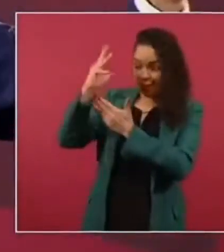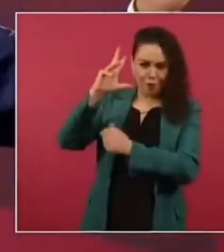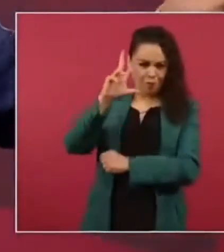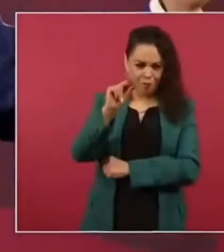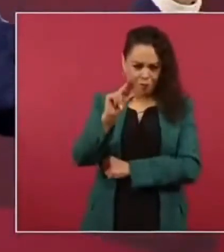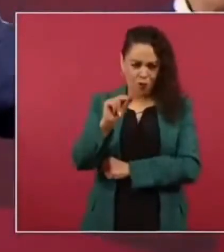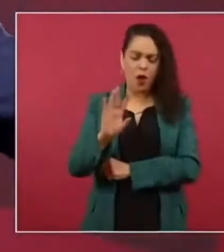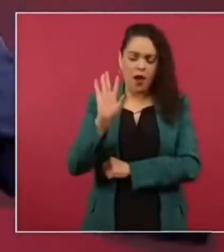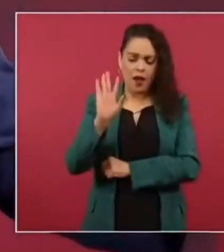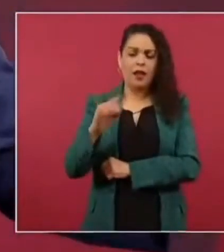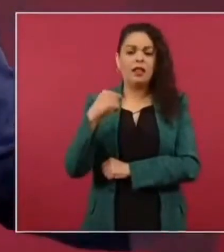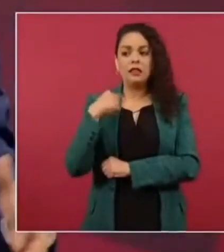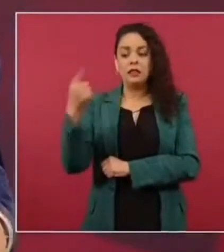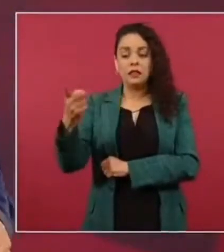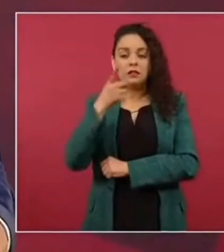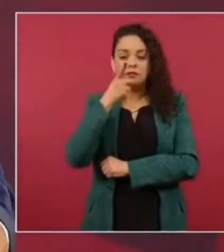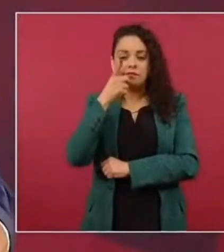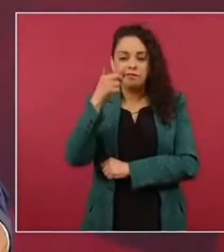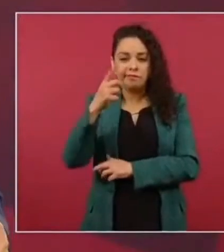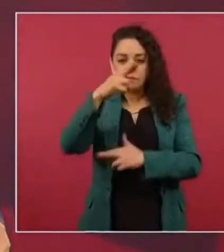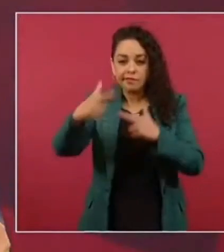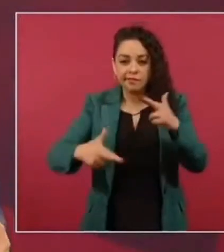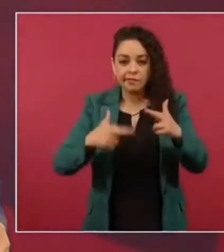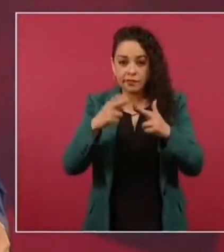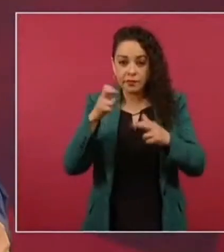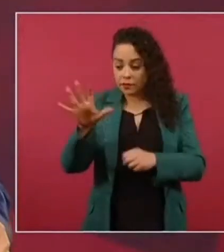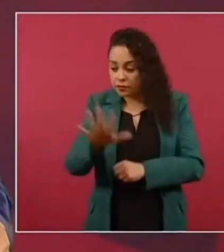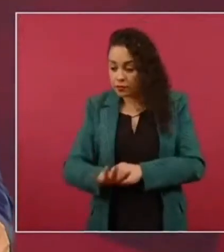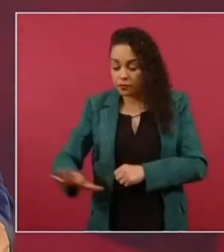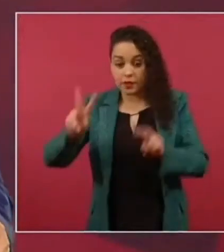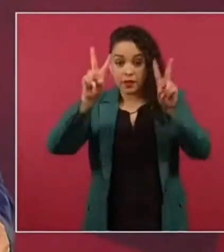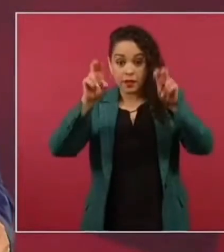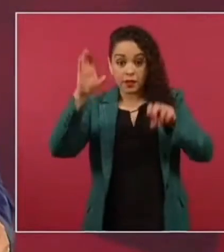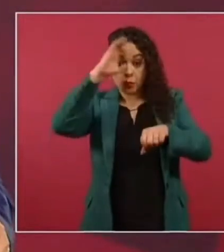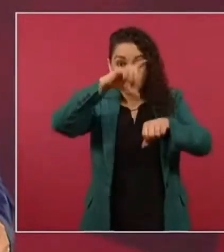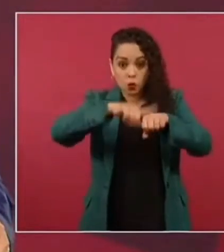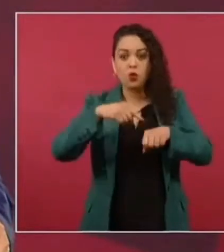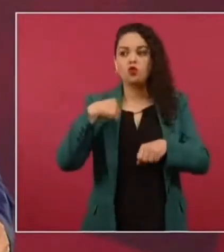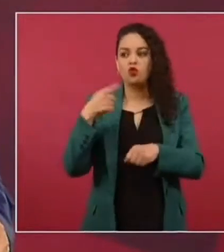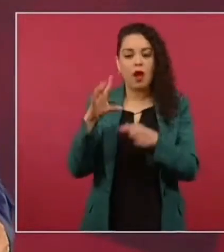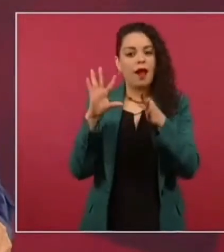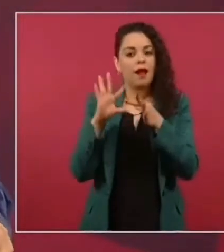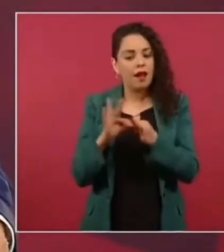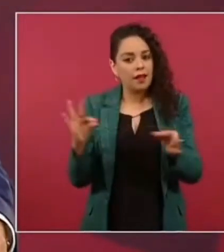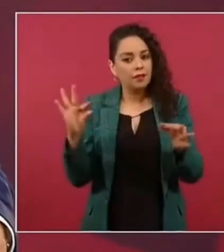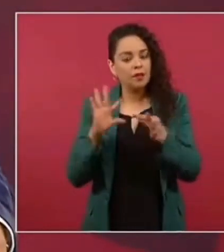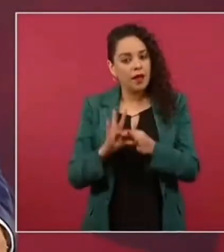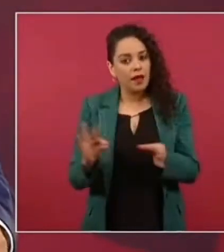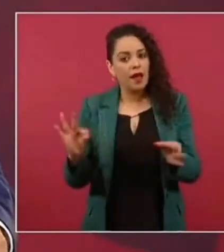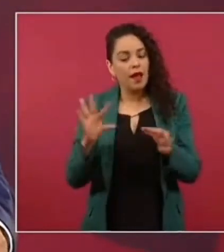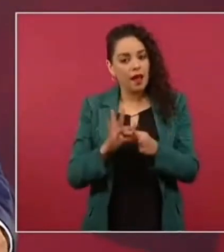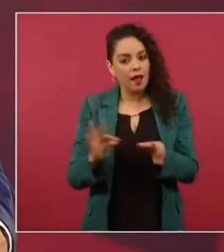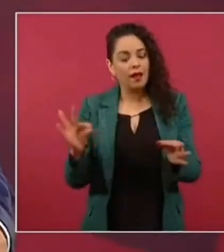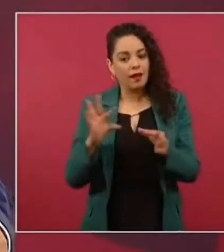significa la región desde el punto de vista cultural estamos hablando de hace